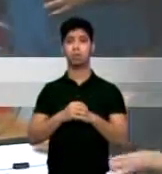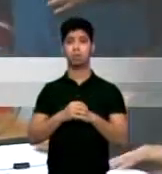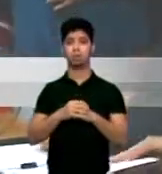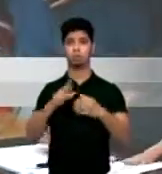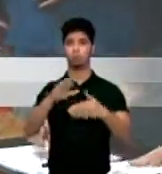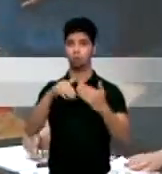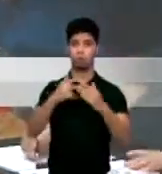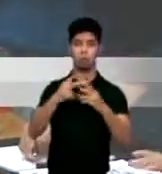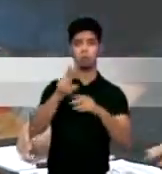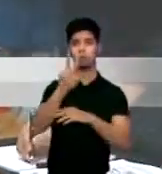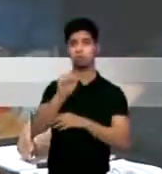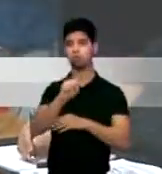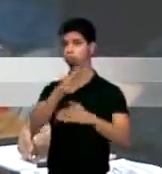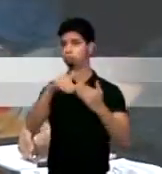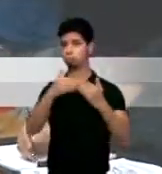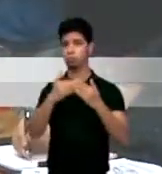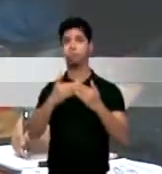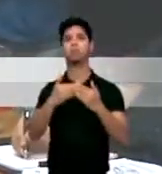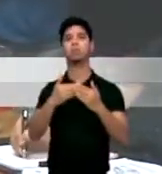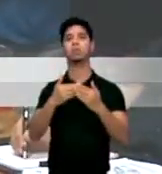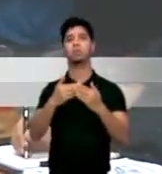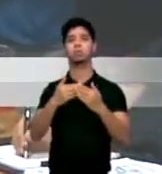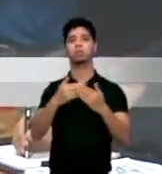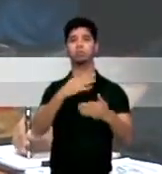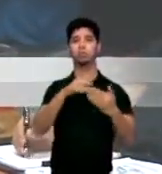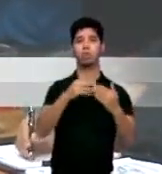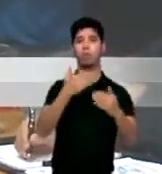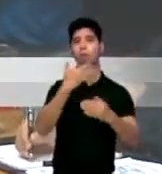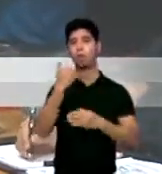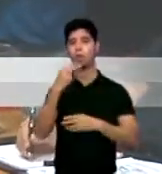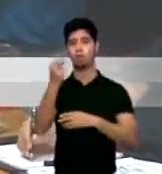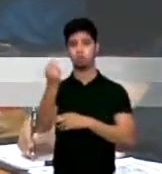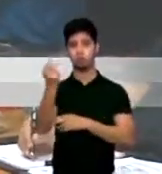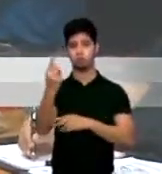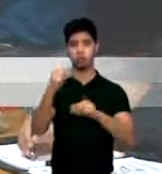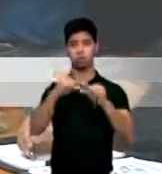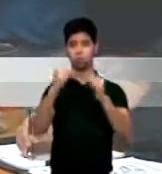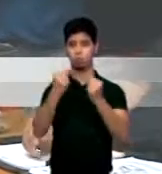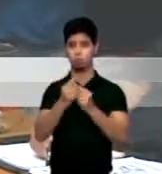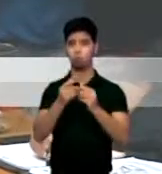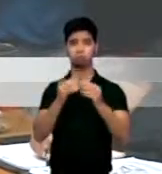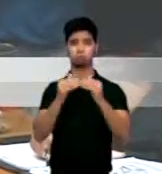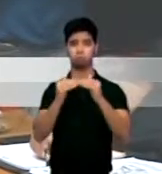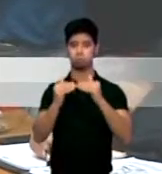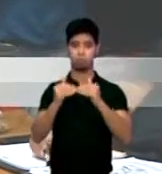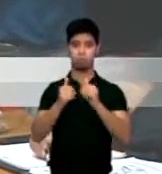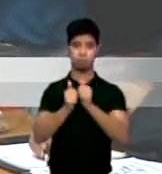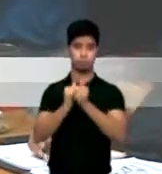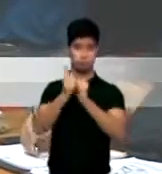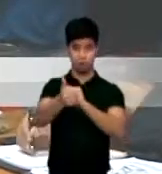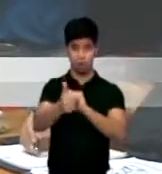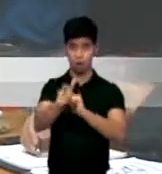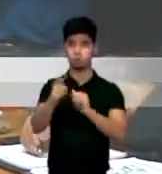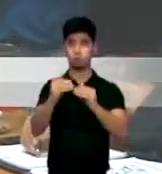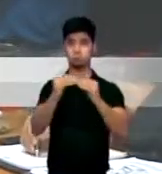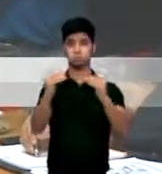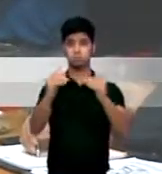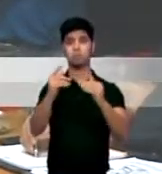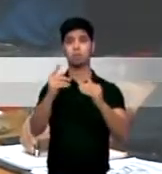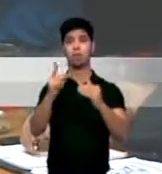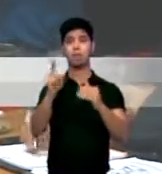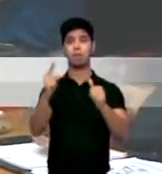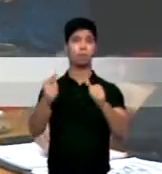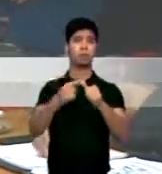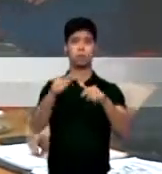todos centro dentro de unos grupos, los mejores dos equipos clasificarán a una semifinal donde el primer lugar del Grupo